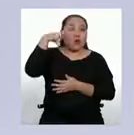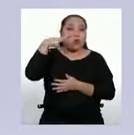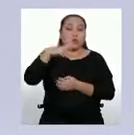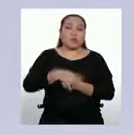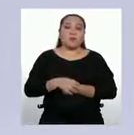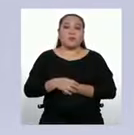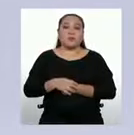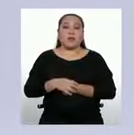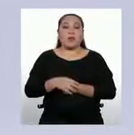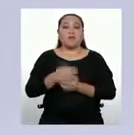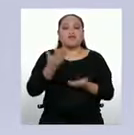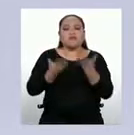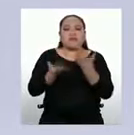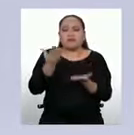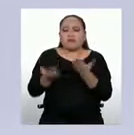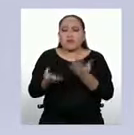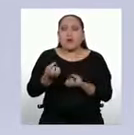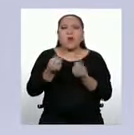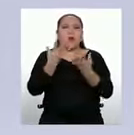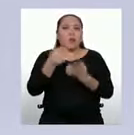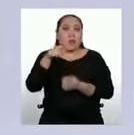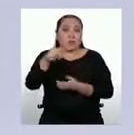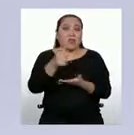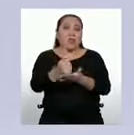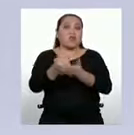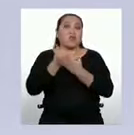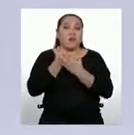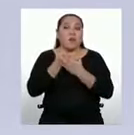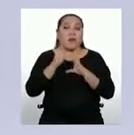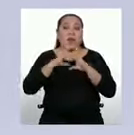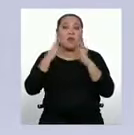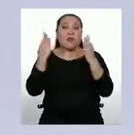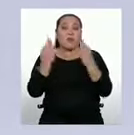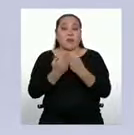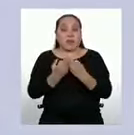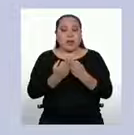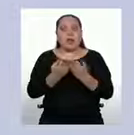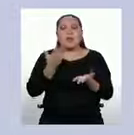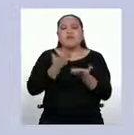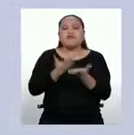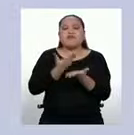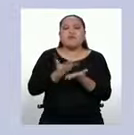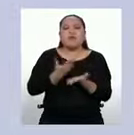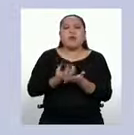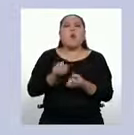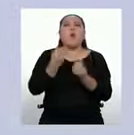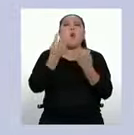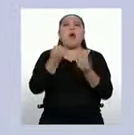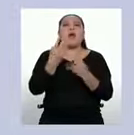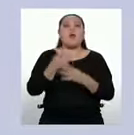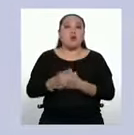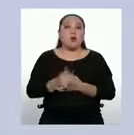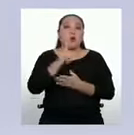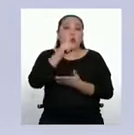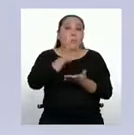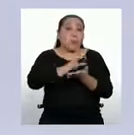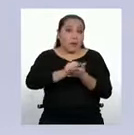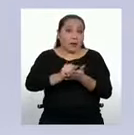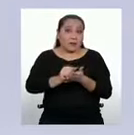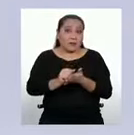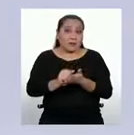es muy útil para ayudar a nuestras familias a evaluar los gastos mes a mes y administrar mejor los recursos.